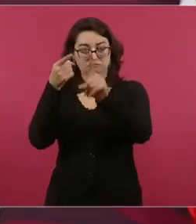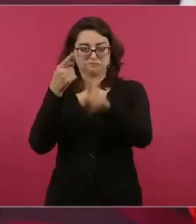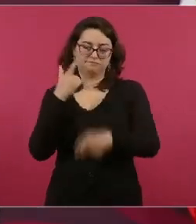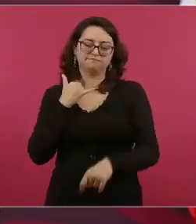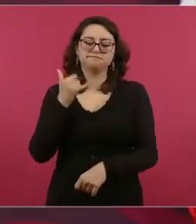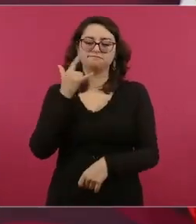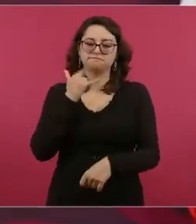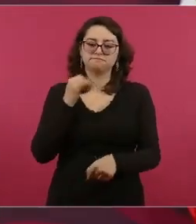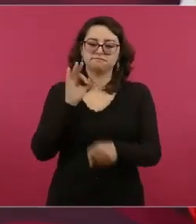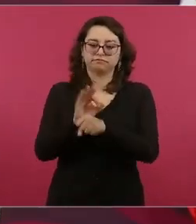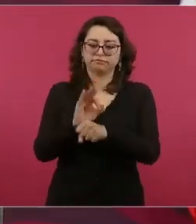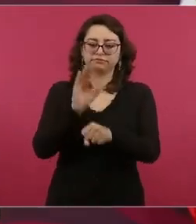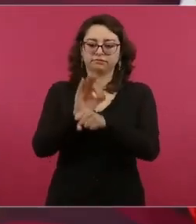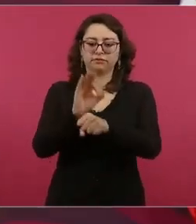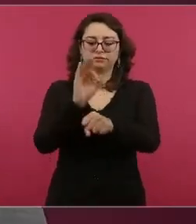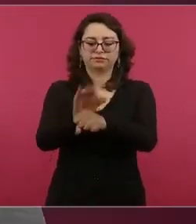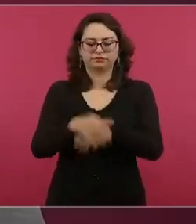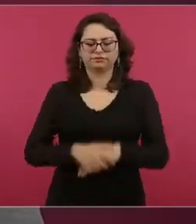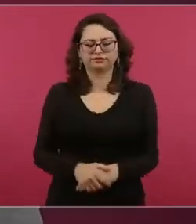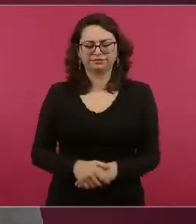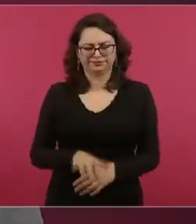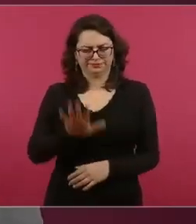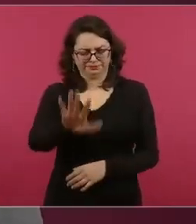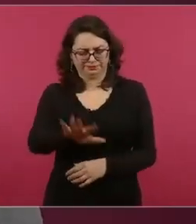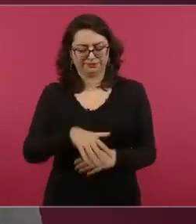la gente sabía